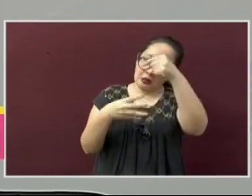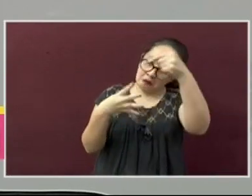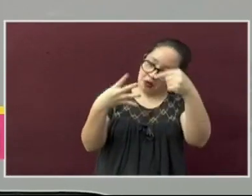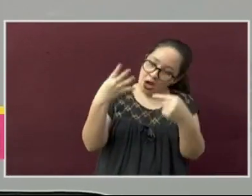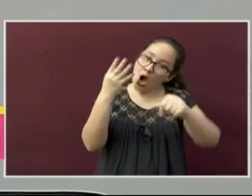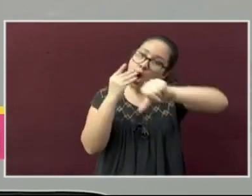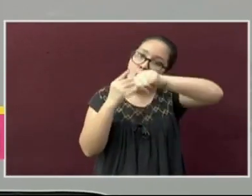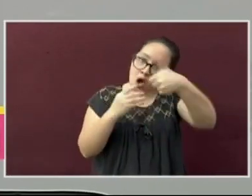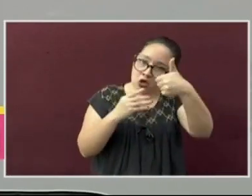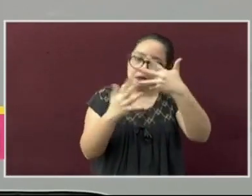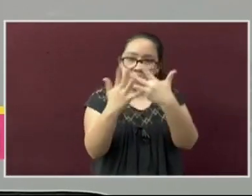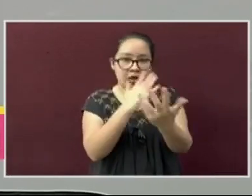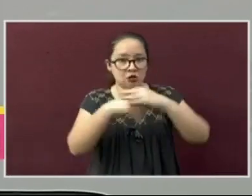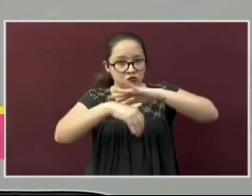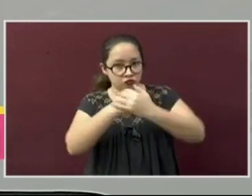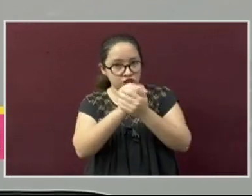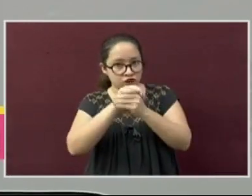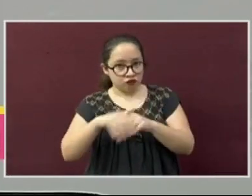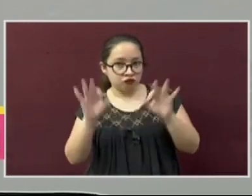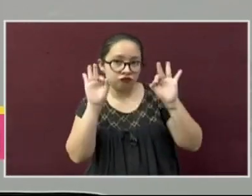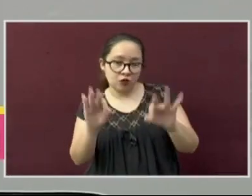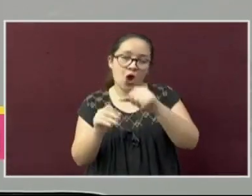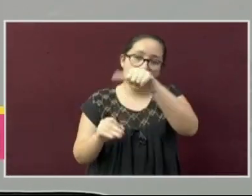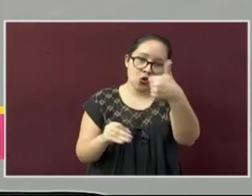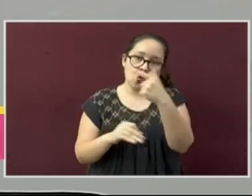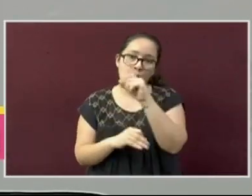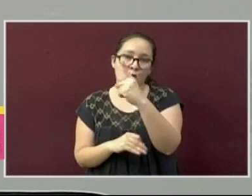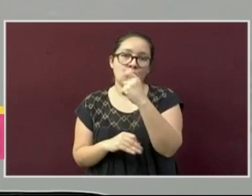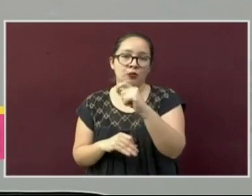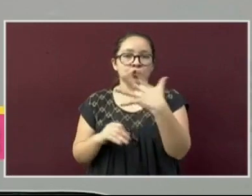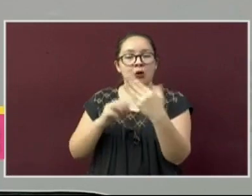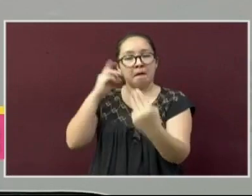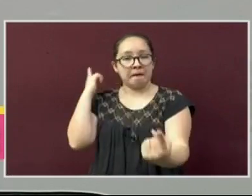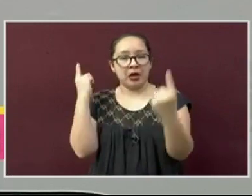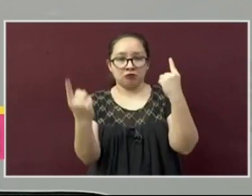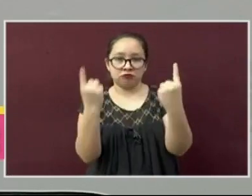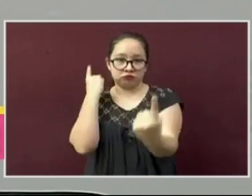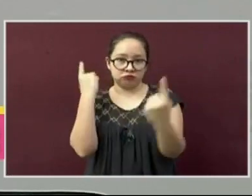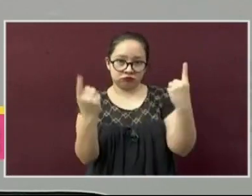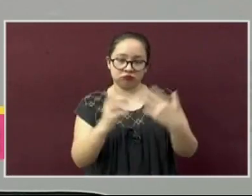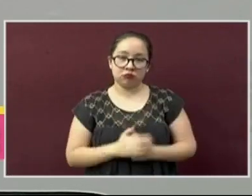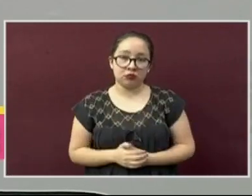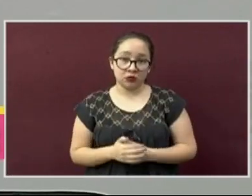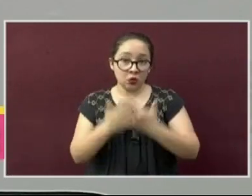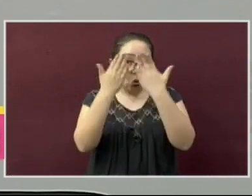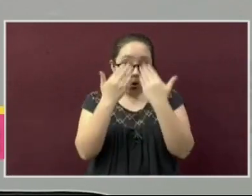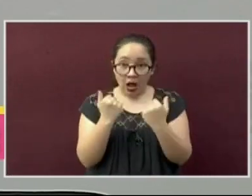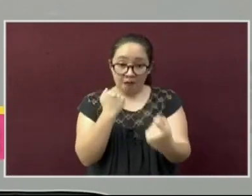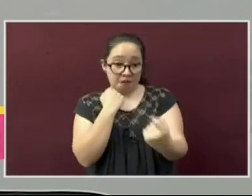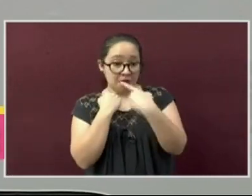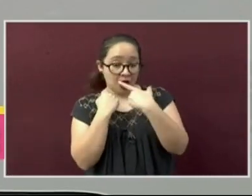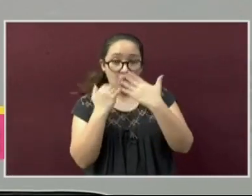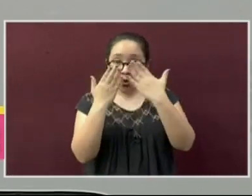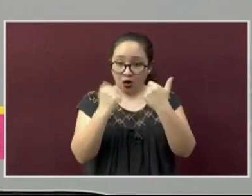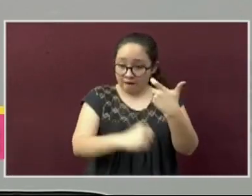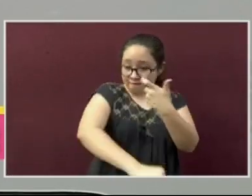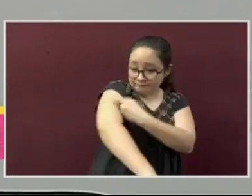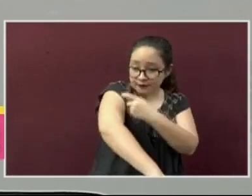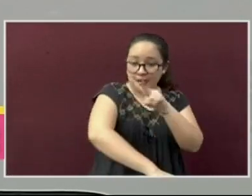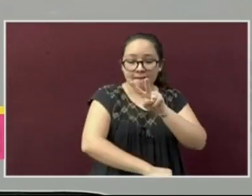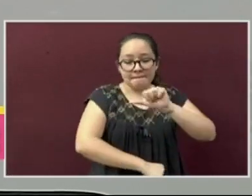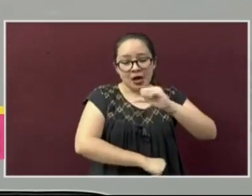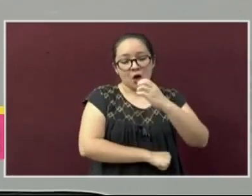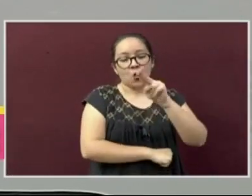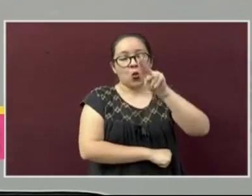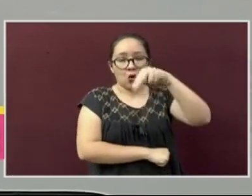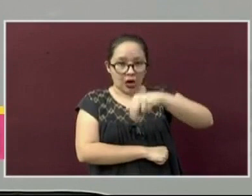se combina con el correcto lavado de manos y el distanciamiento social. Hasta que no exista un tratamiento o vacuna es lo único con